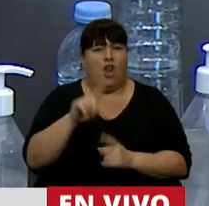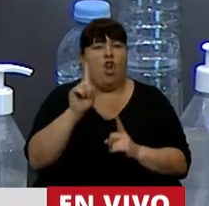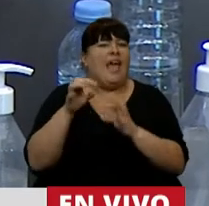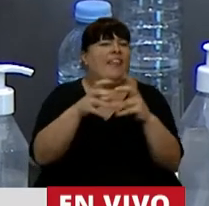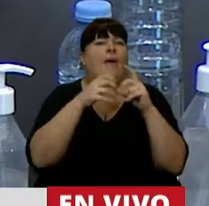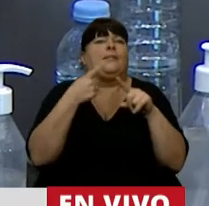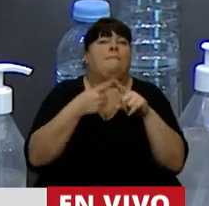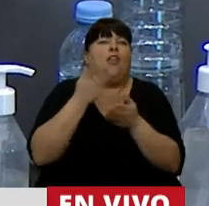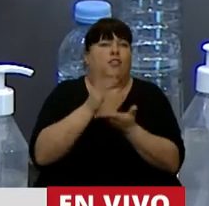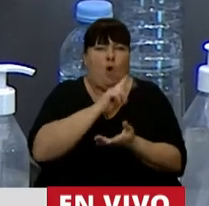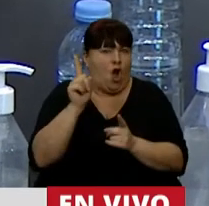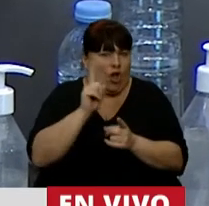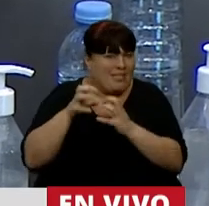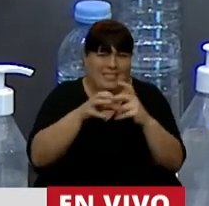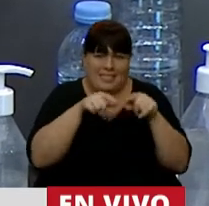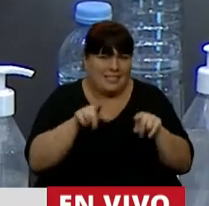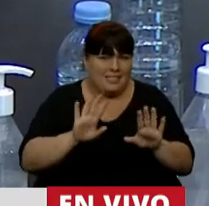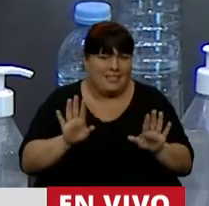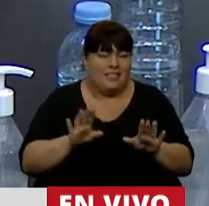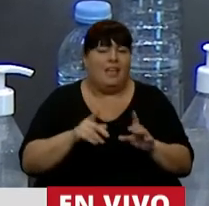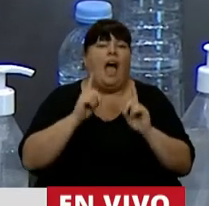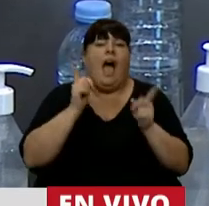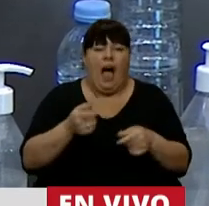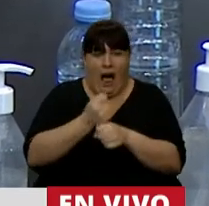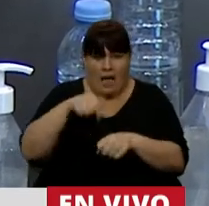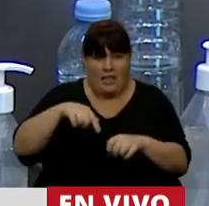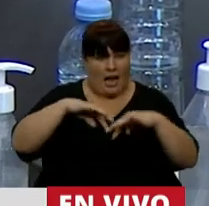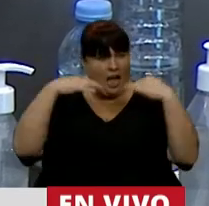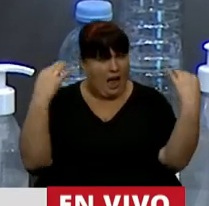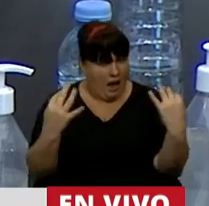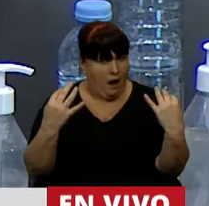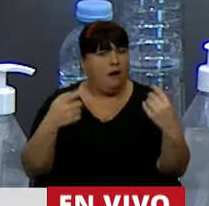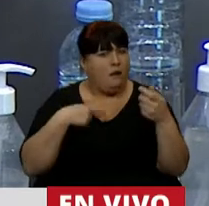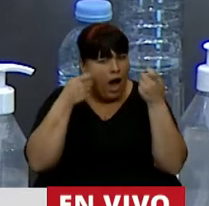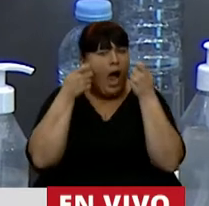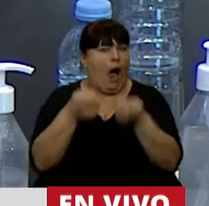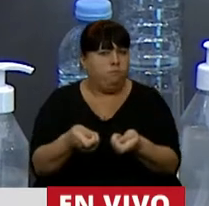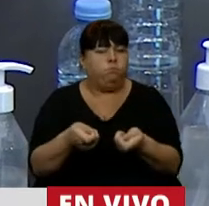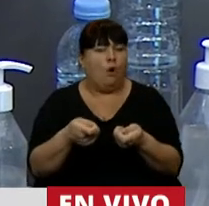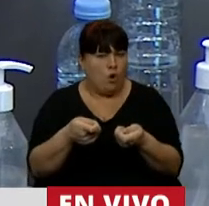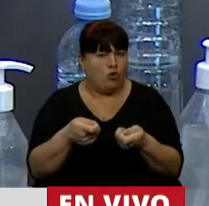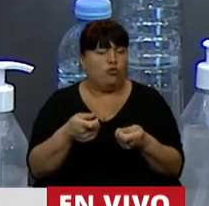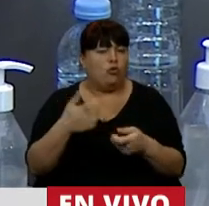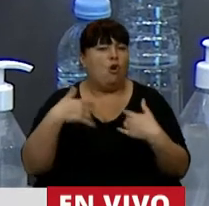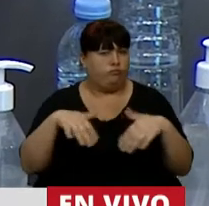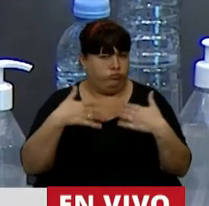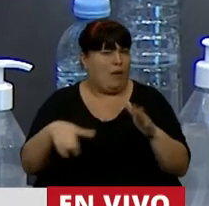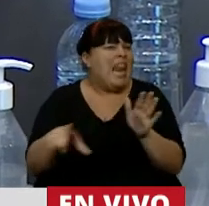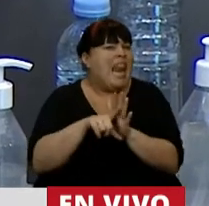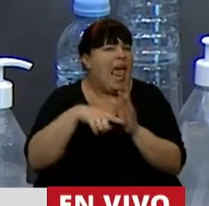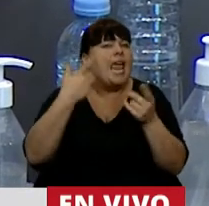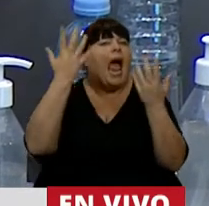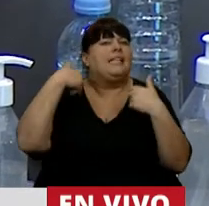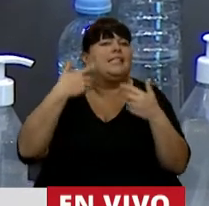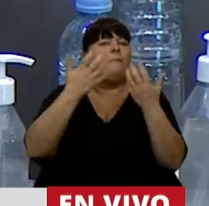está en discusión, no está en debate. Inclusive acá en este recinto hemos apoyado con fuerza de ley muchos